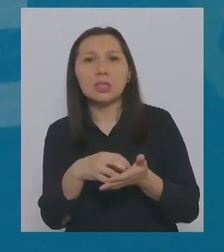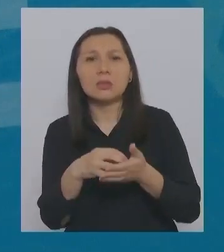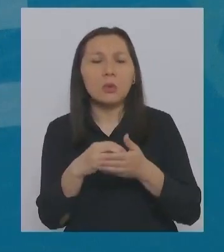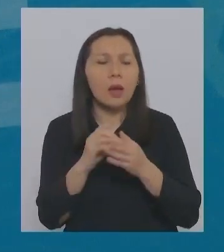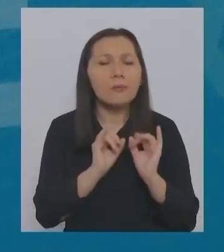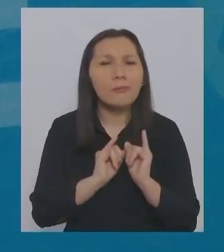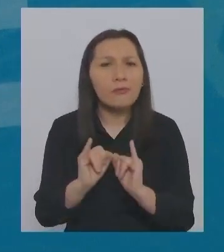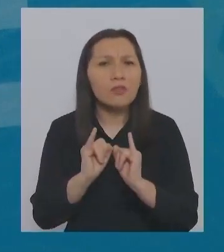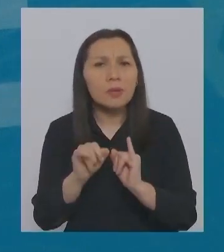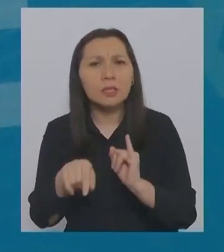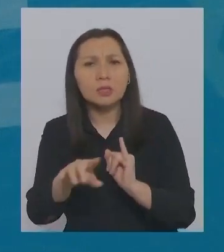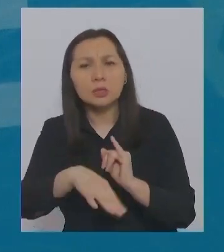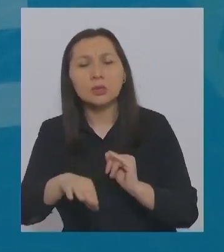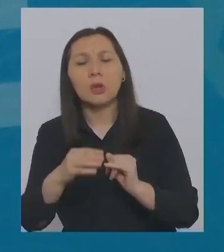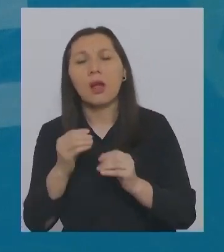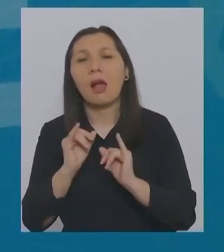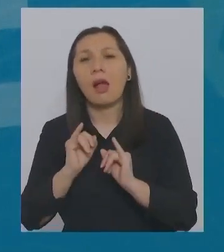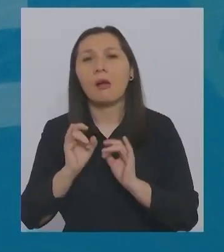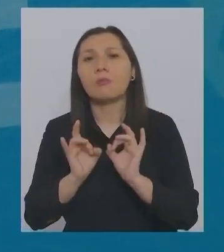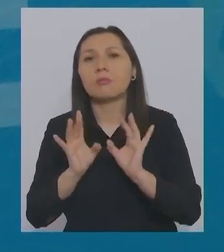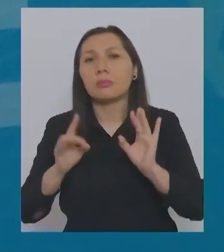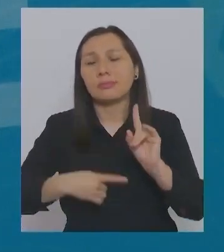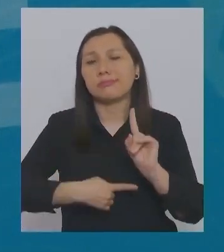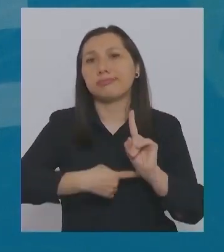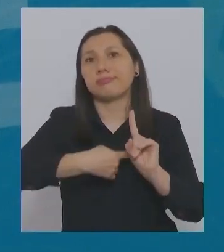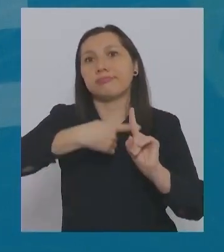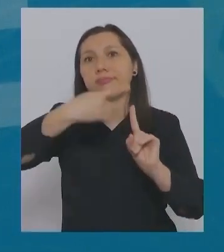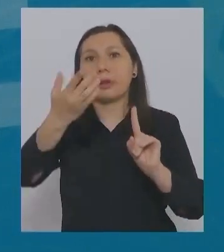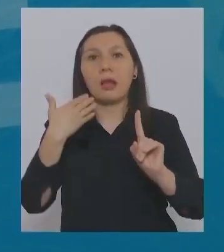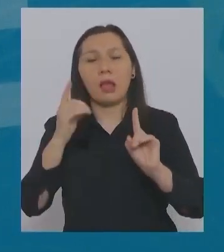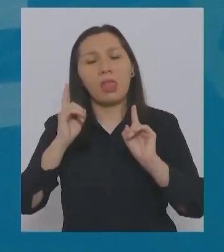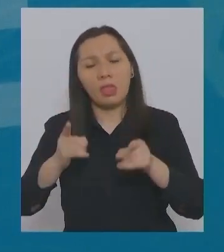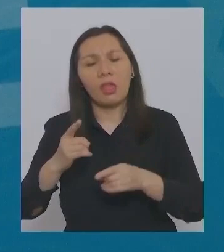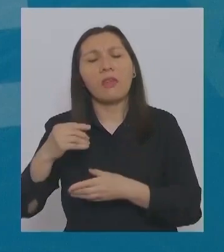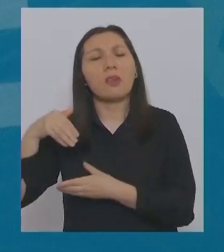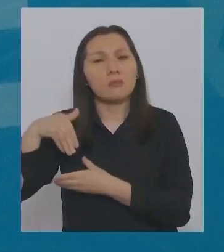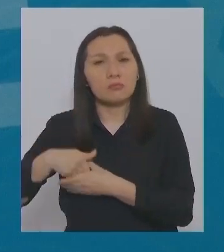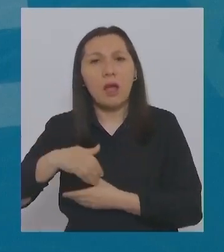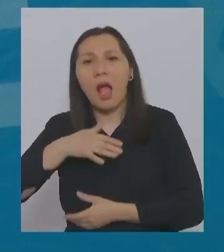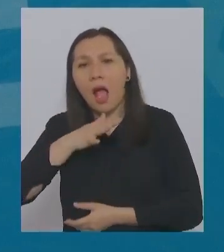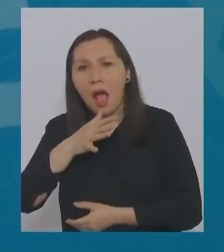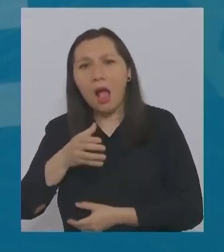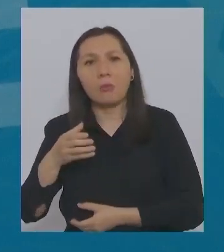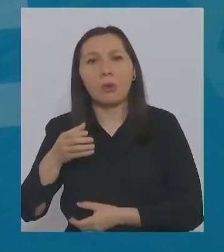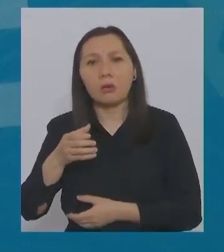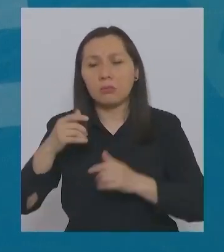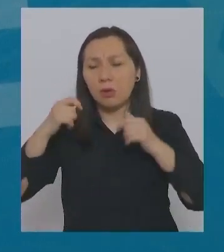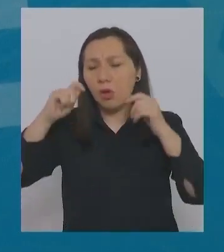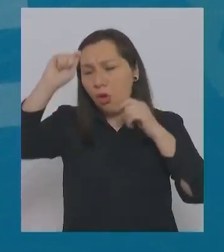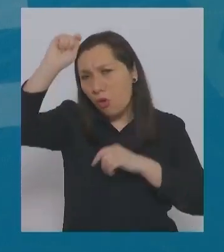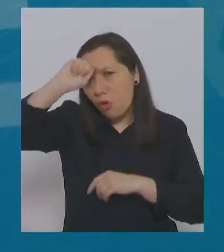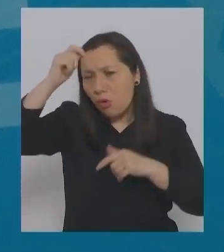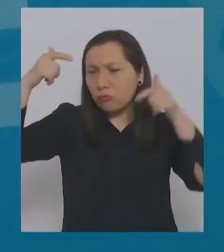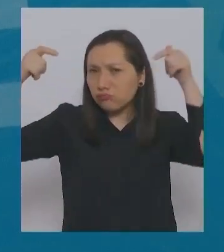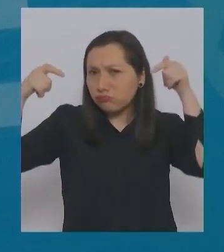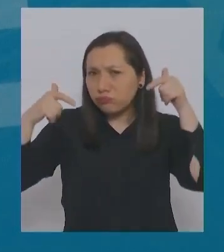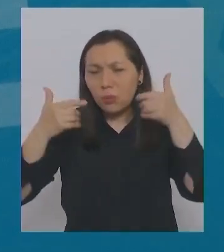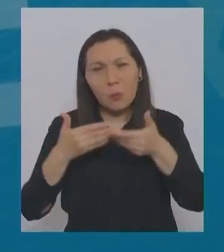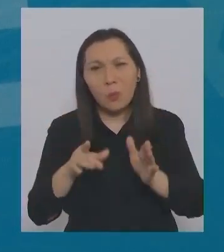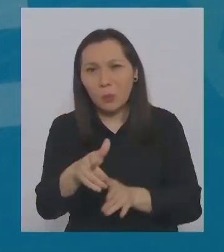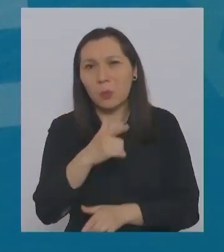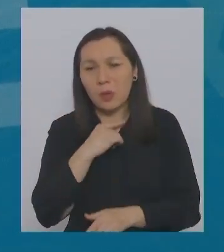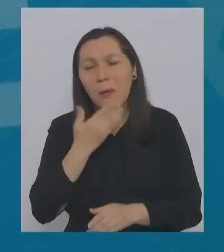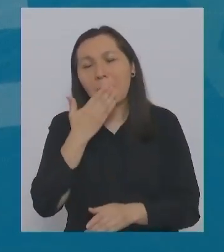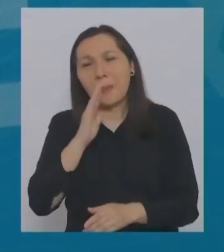dar recomendaciones ante las altas temperaturas. Hay que llevar agua, hay que llevar sombrero, gorro, yoque, lo que